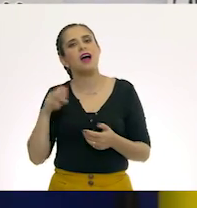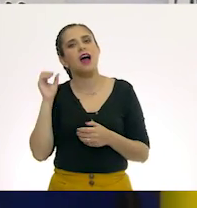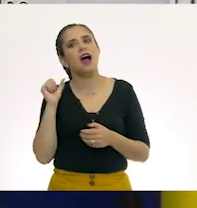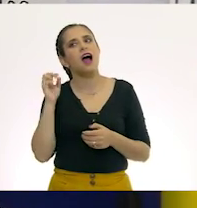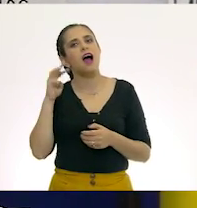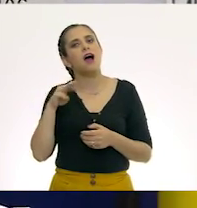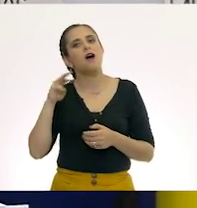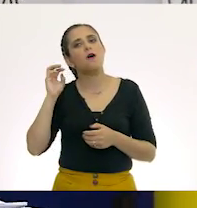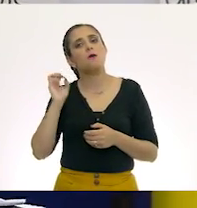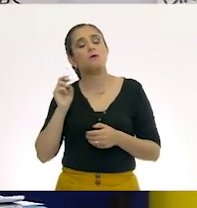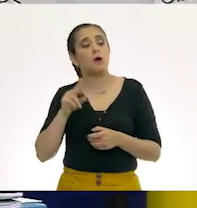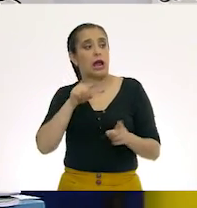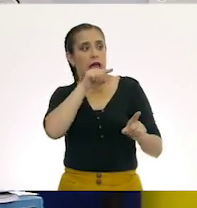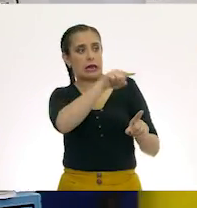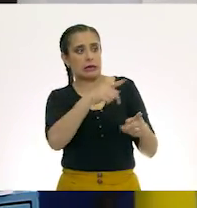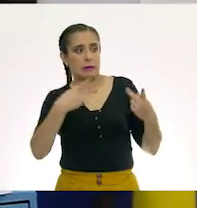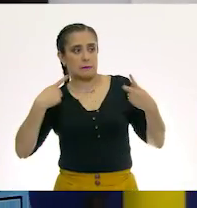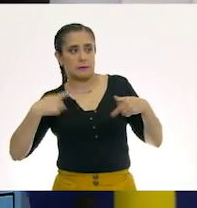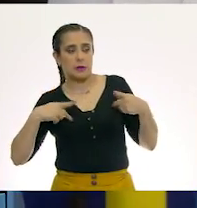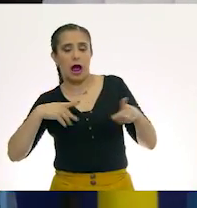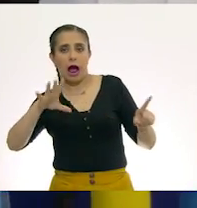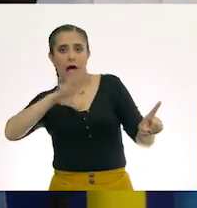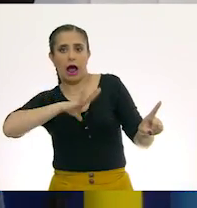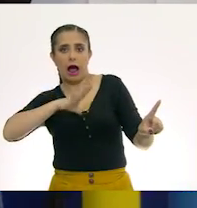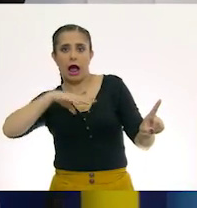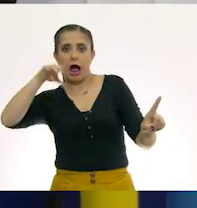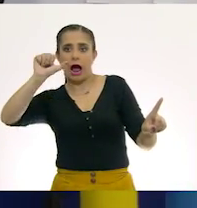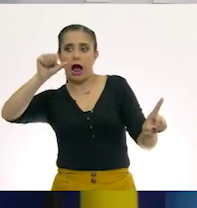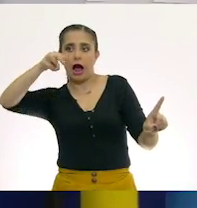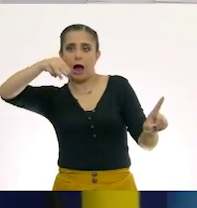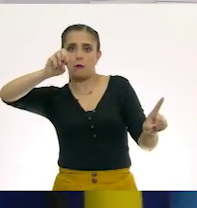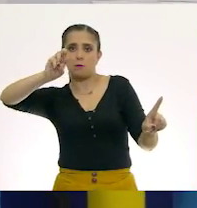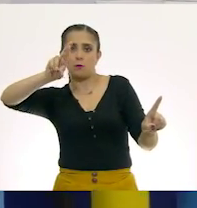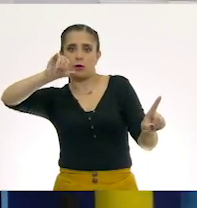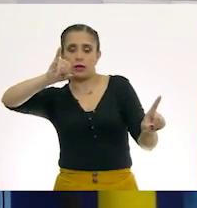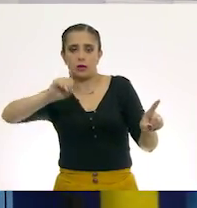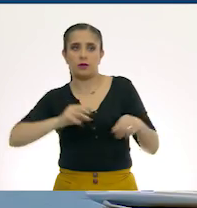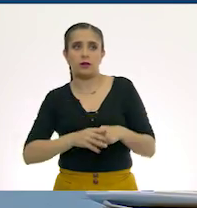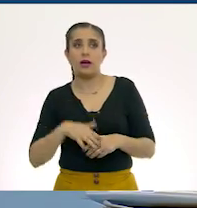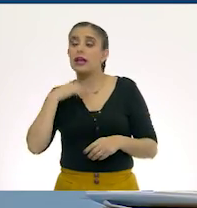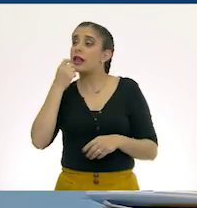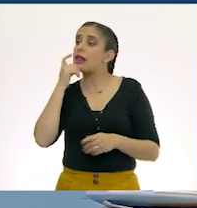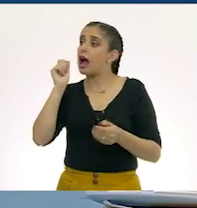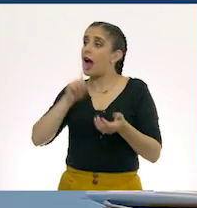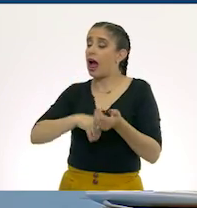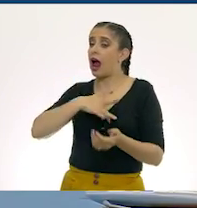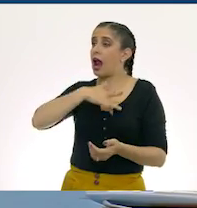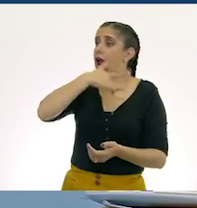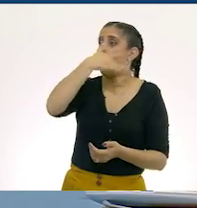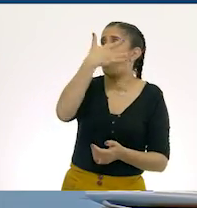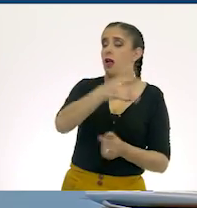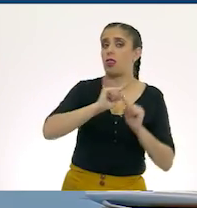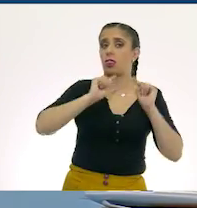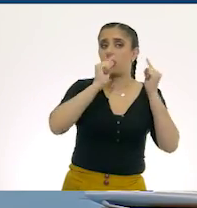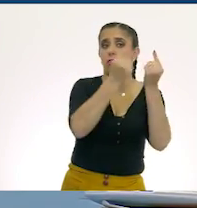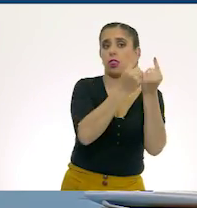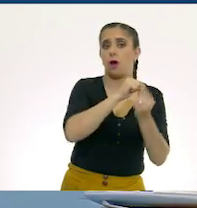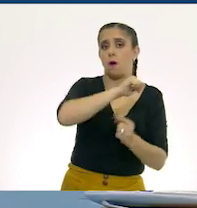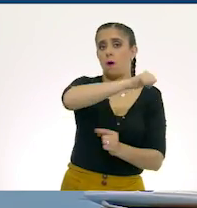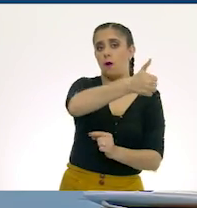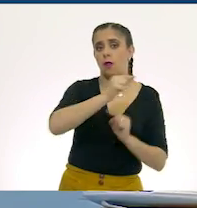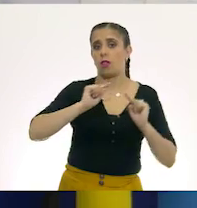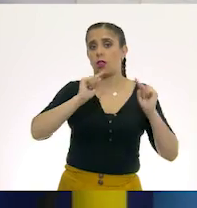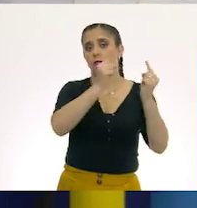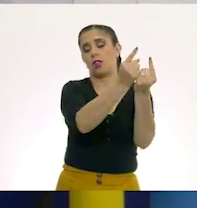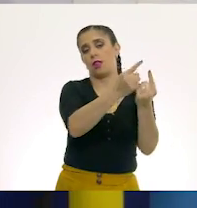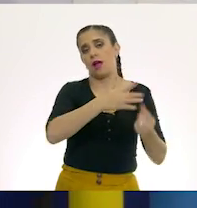tiene un amorío? Que esté enamorado de alguien más. Ajá, que está relacionándose con alguien,